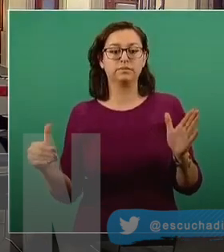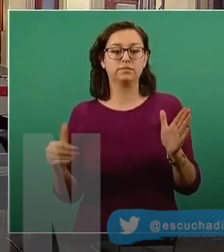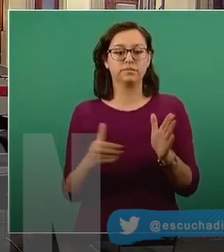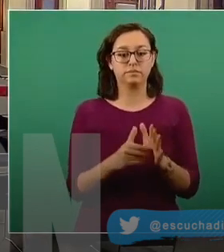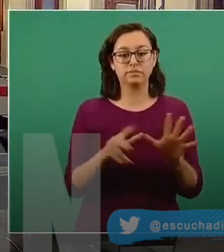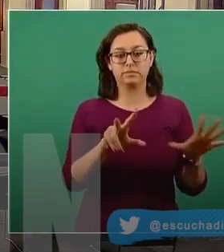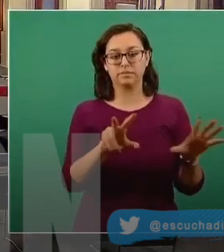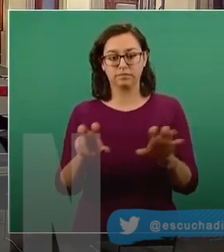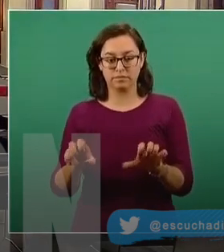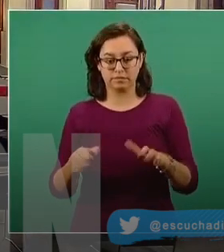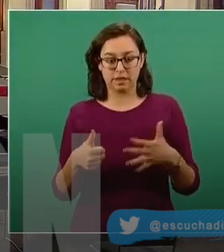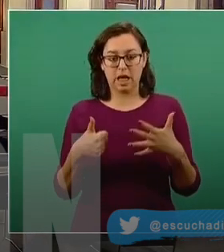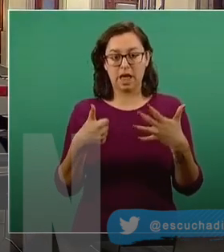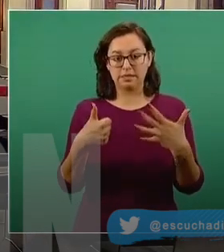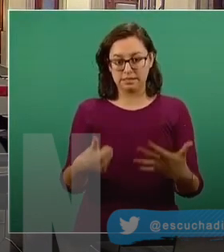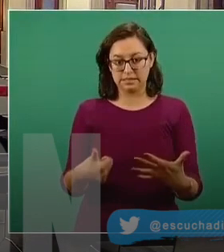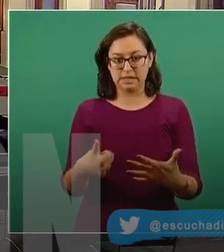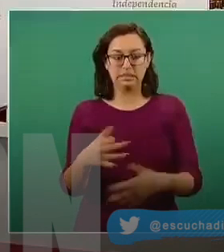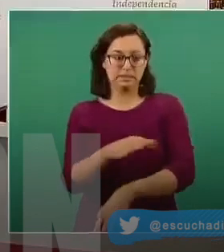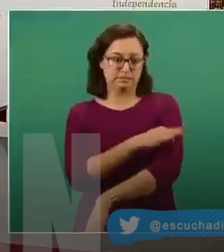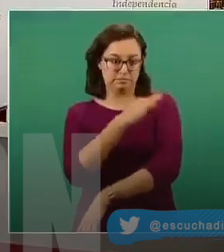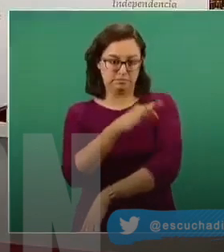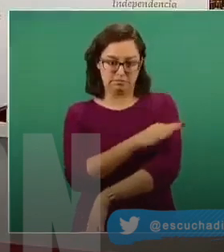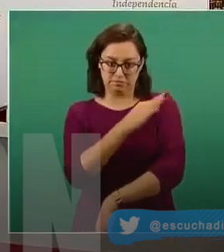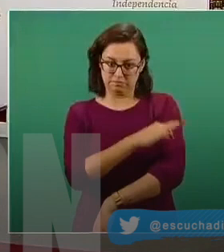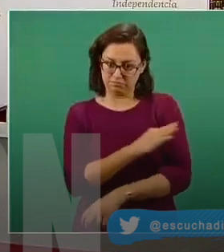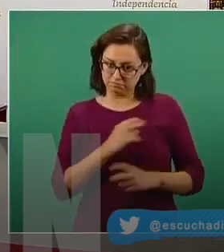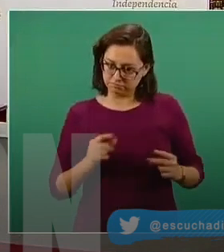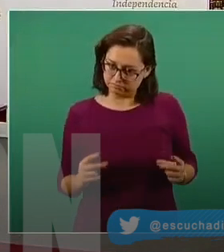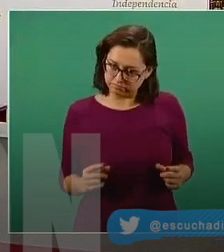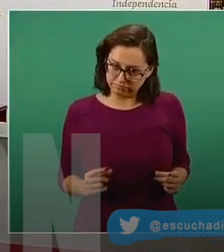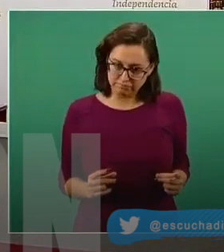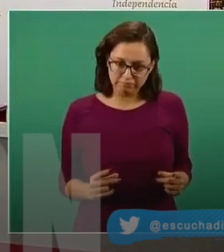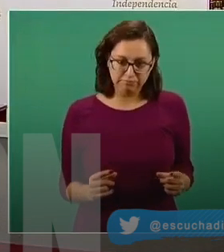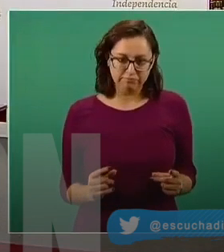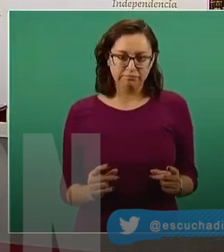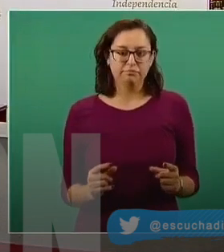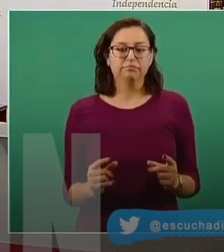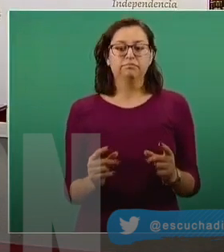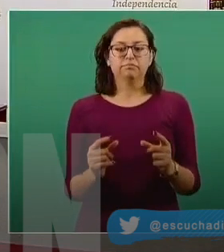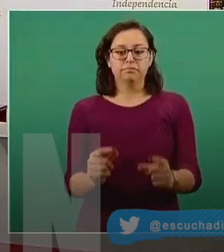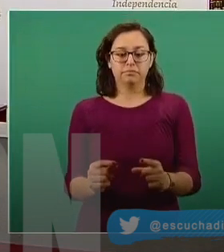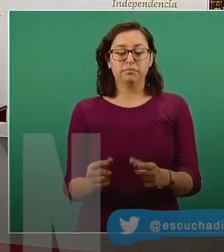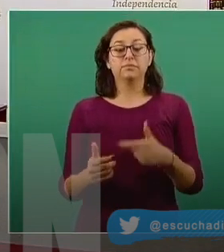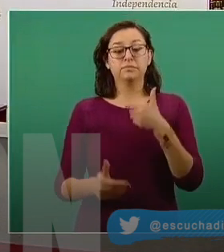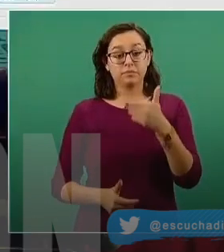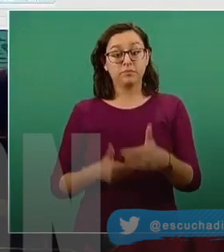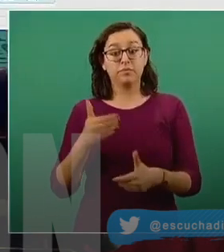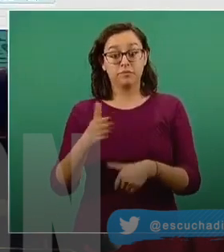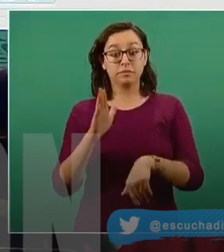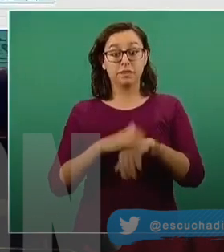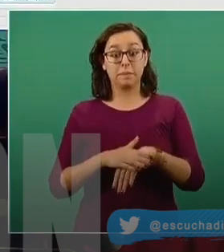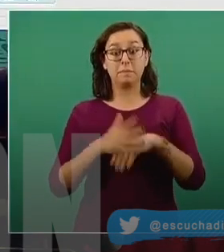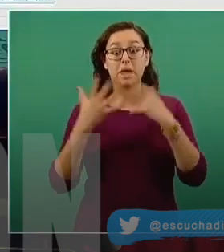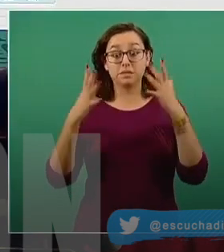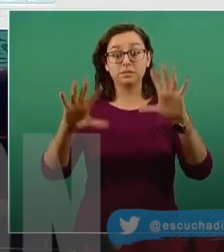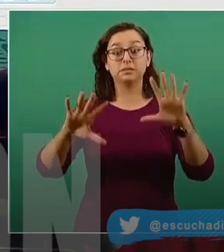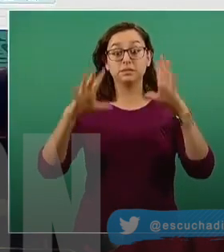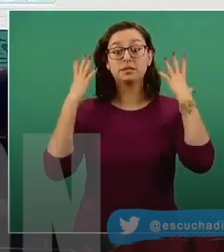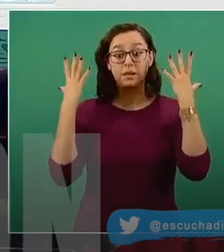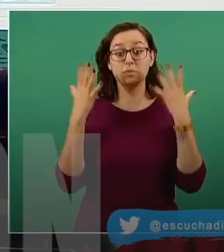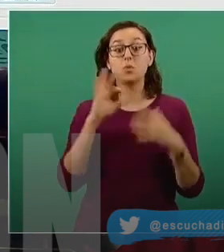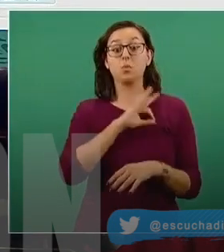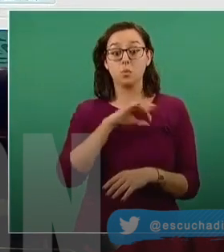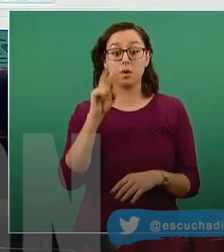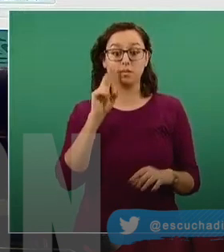dosis aplicadas. La velocidad con la que avanza la vacunación en nuestro país ha cambiado. Se observa en esta